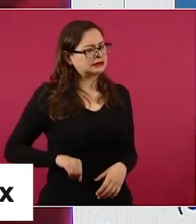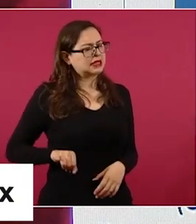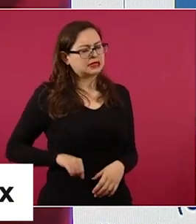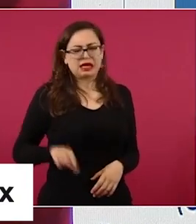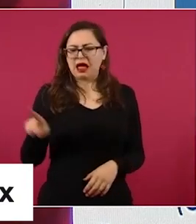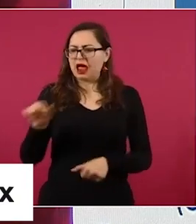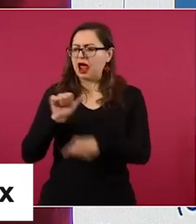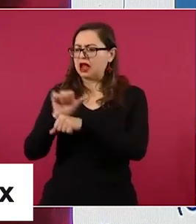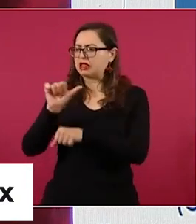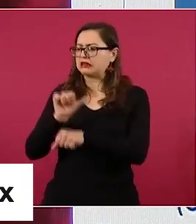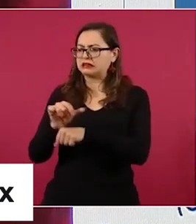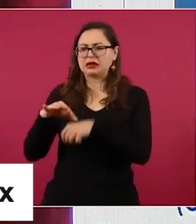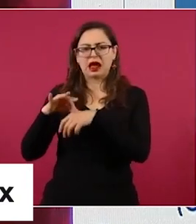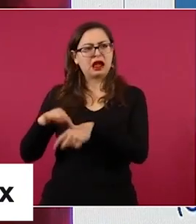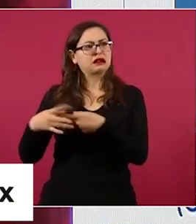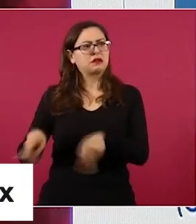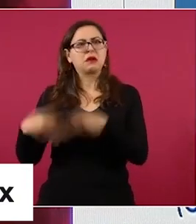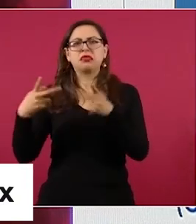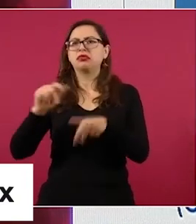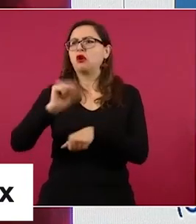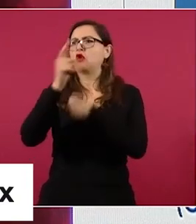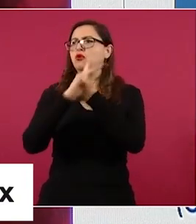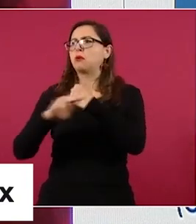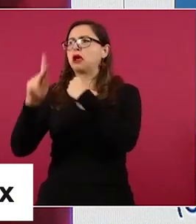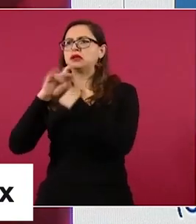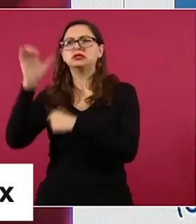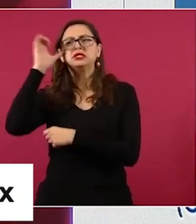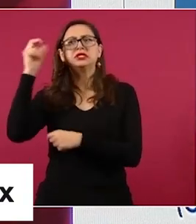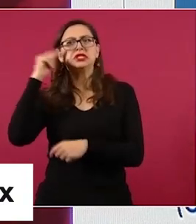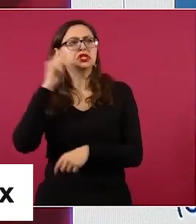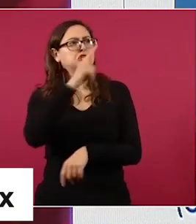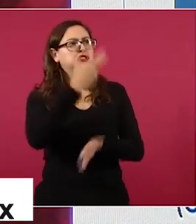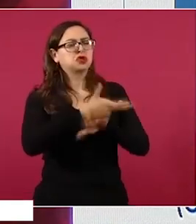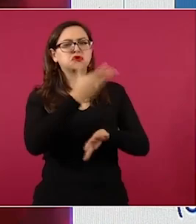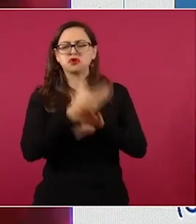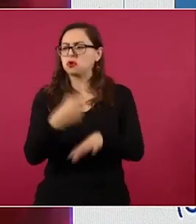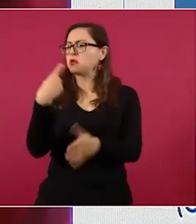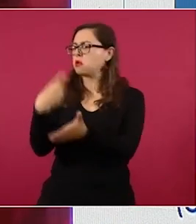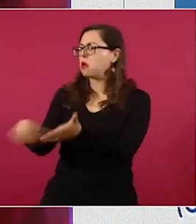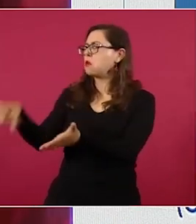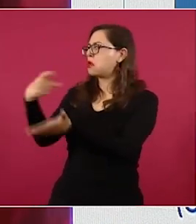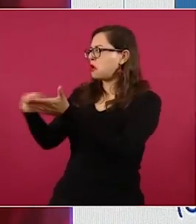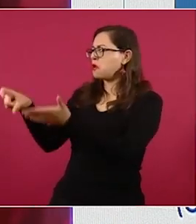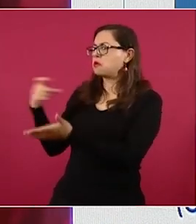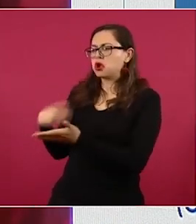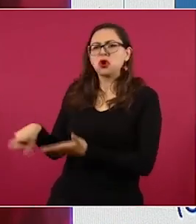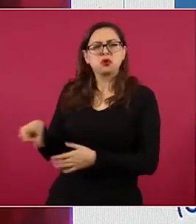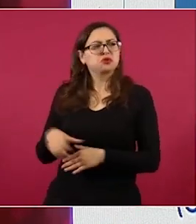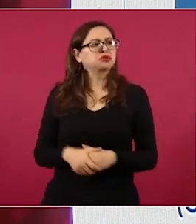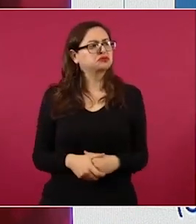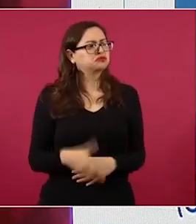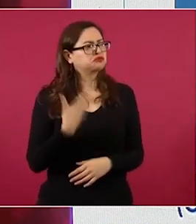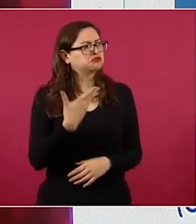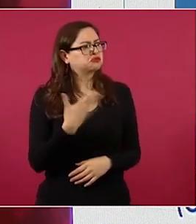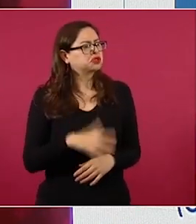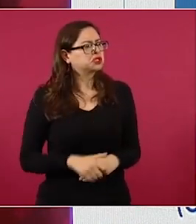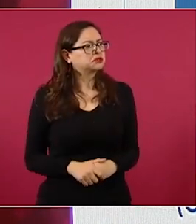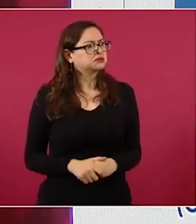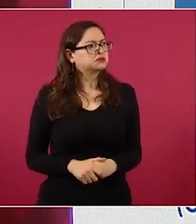vende carne a Estados Unidos y por qué entra carne de Guatemala,